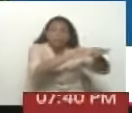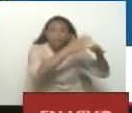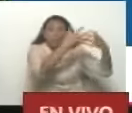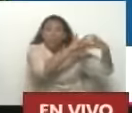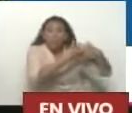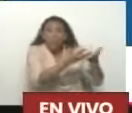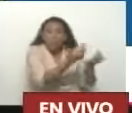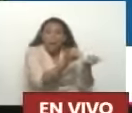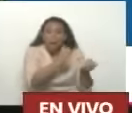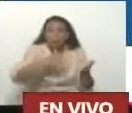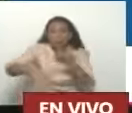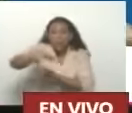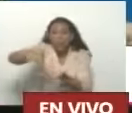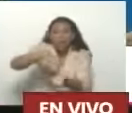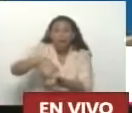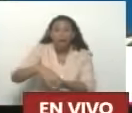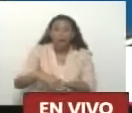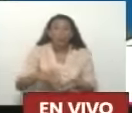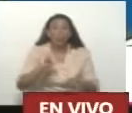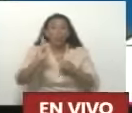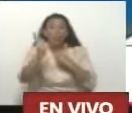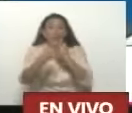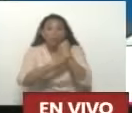Cuando Guaidó Se fue Para Miami